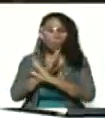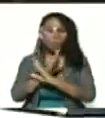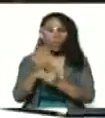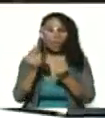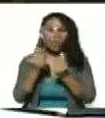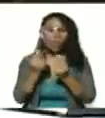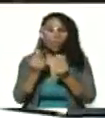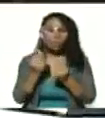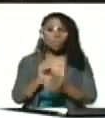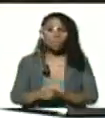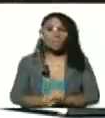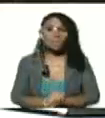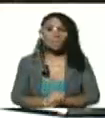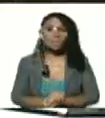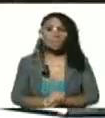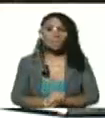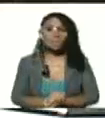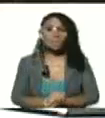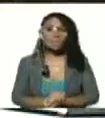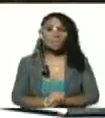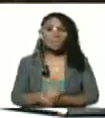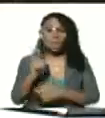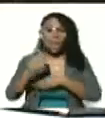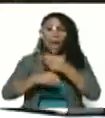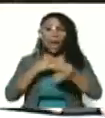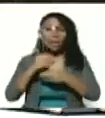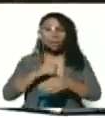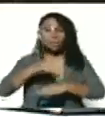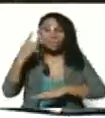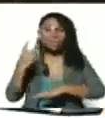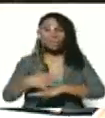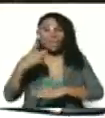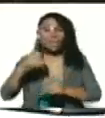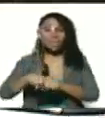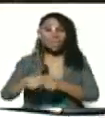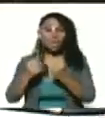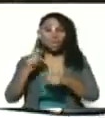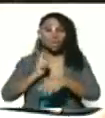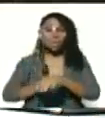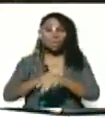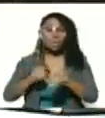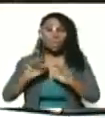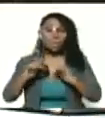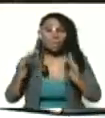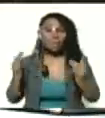económico. Y que ha causado un grave daño en este tiempo de pandemia.